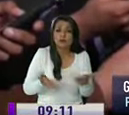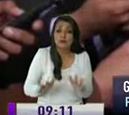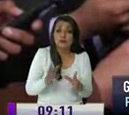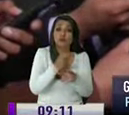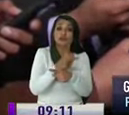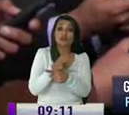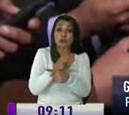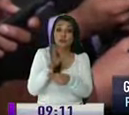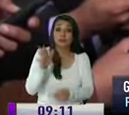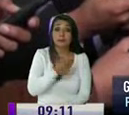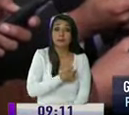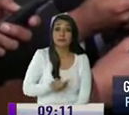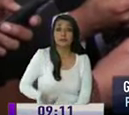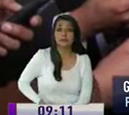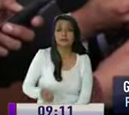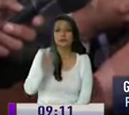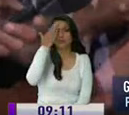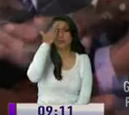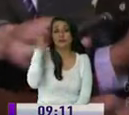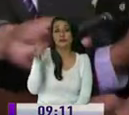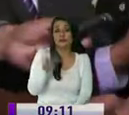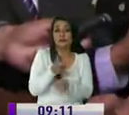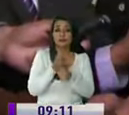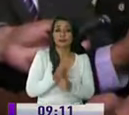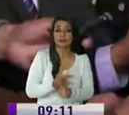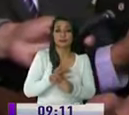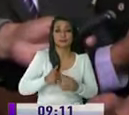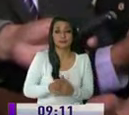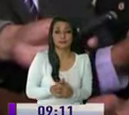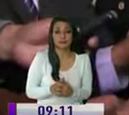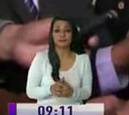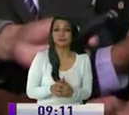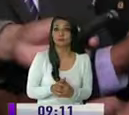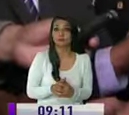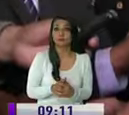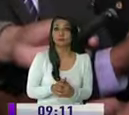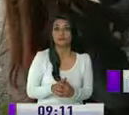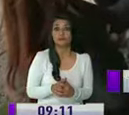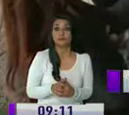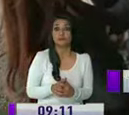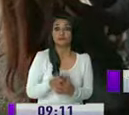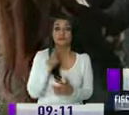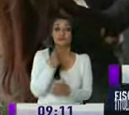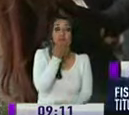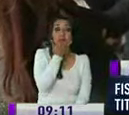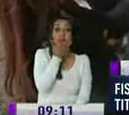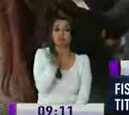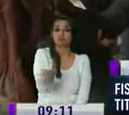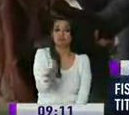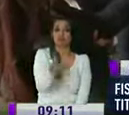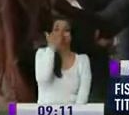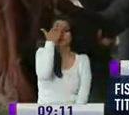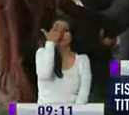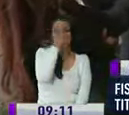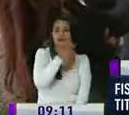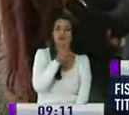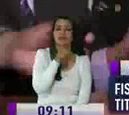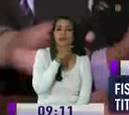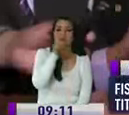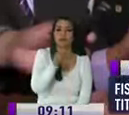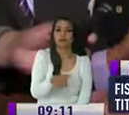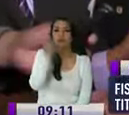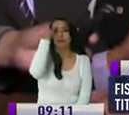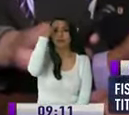consejo tiene, el presidente del consejo como ustedes saben tiene fuero Desde la óptica de Yalc aquí no existe delito y cree saber de donde sale todo